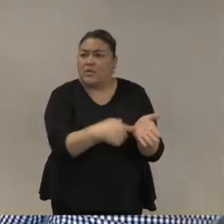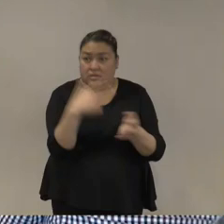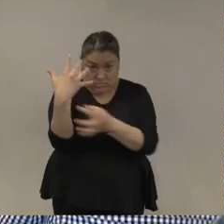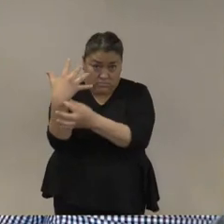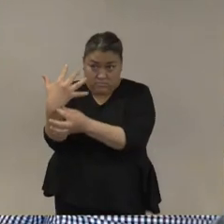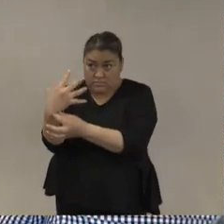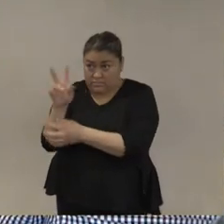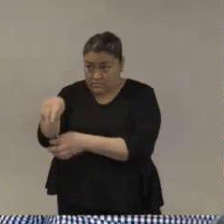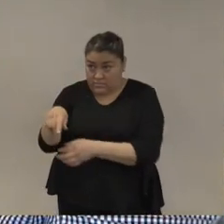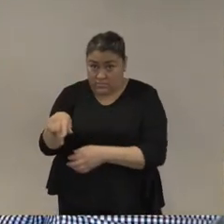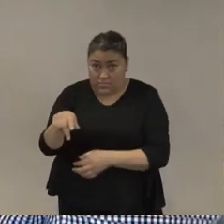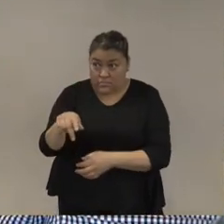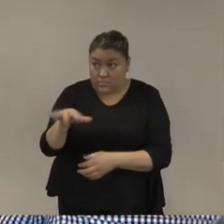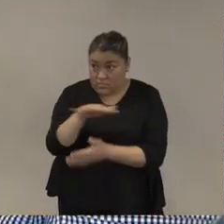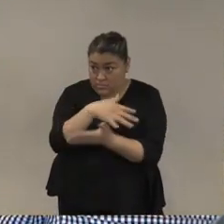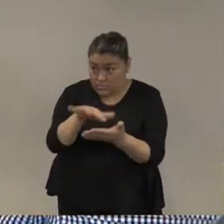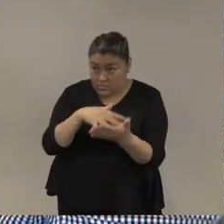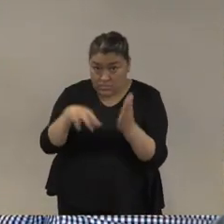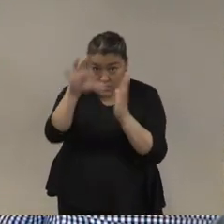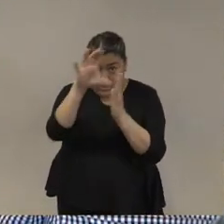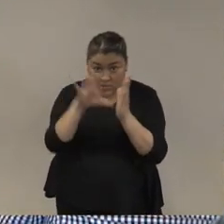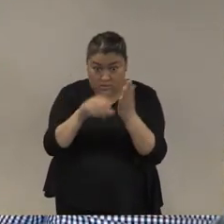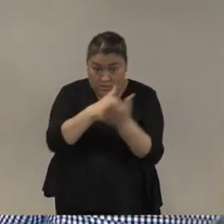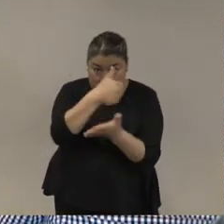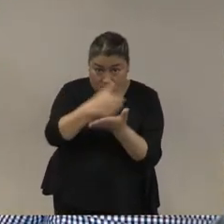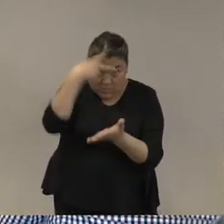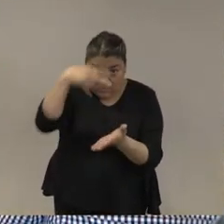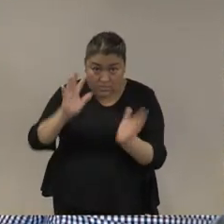¿ya leyeron la Constitución de la Ciudad de México?